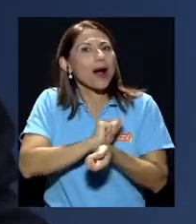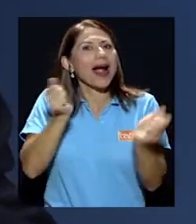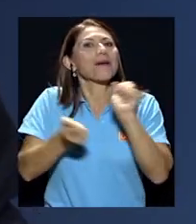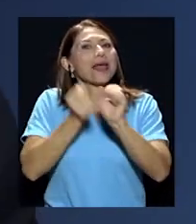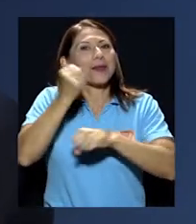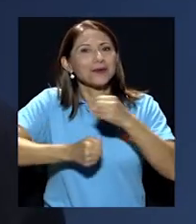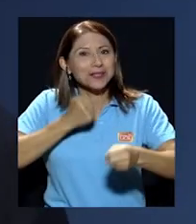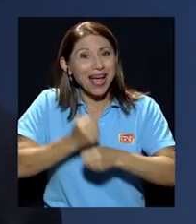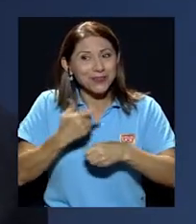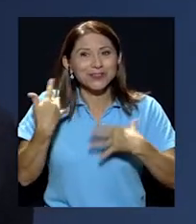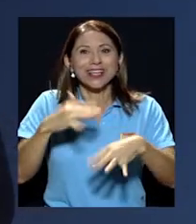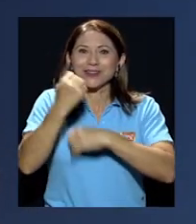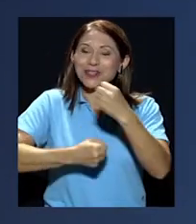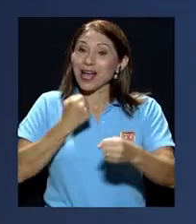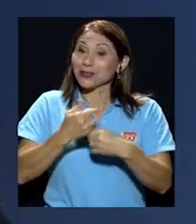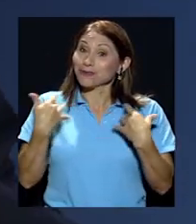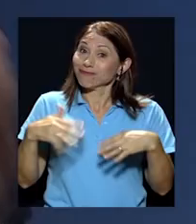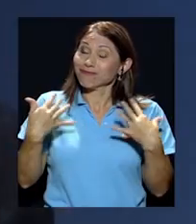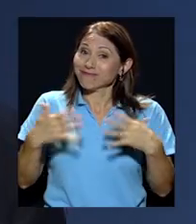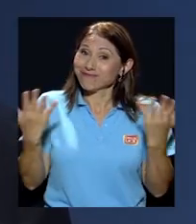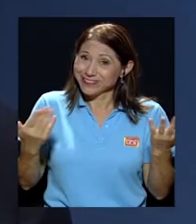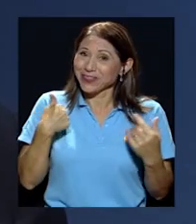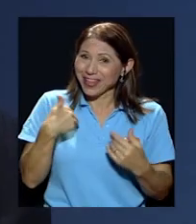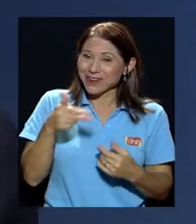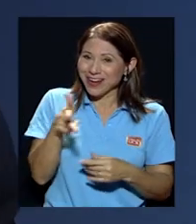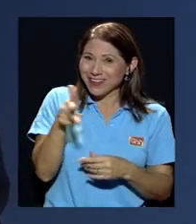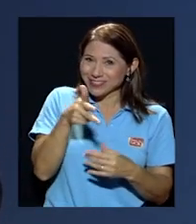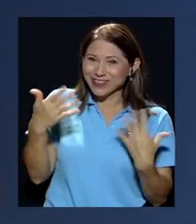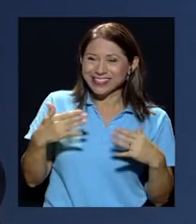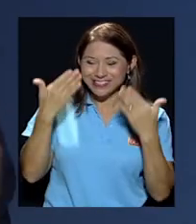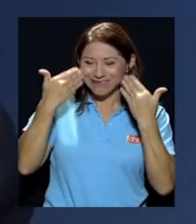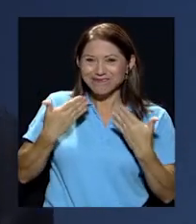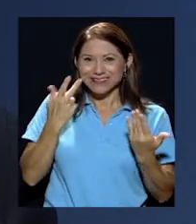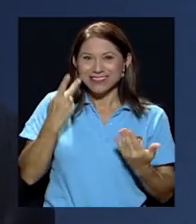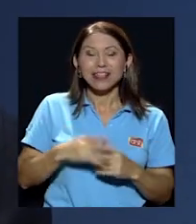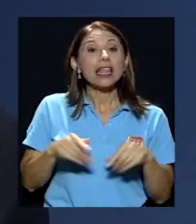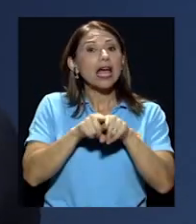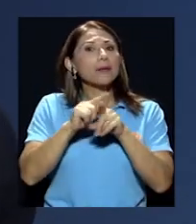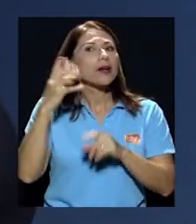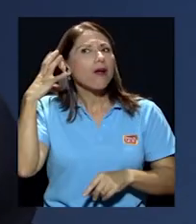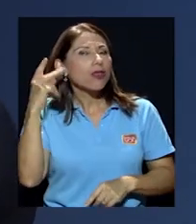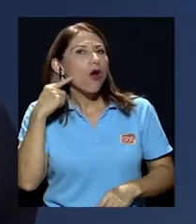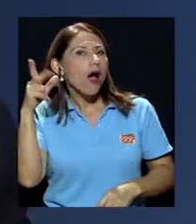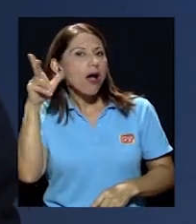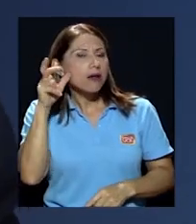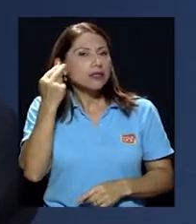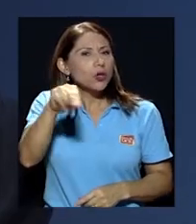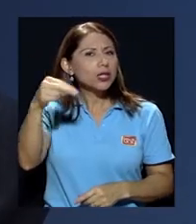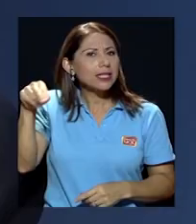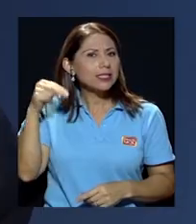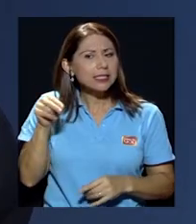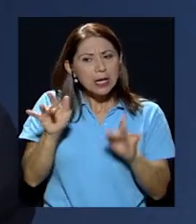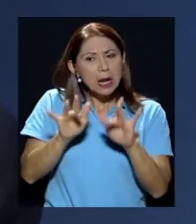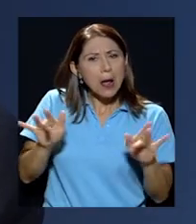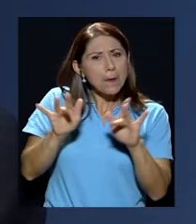esas grabaciones que tengo. En la radio igual, escuchar noticias, grabar la noticia. Y así acumulé